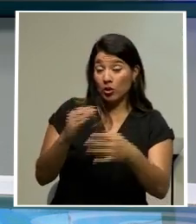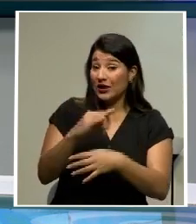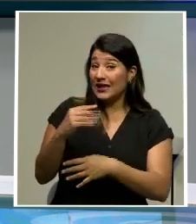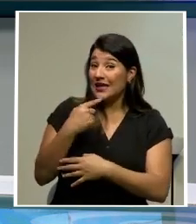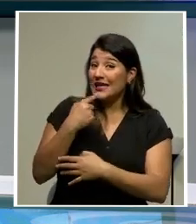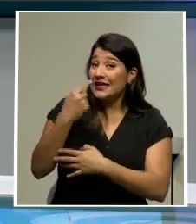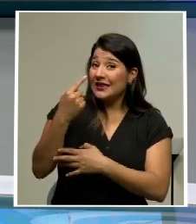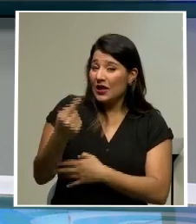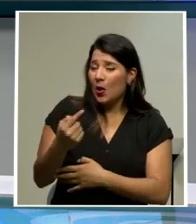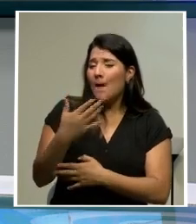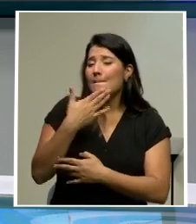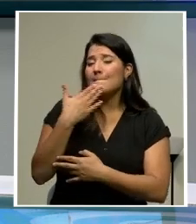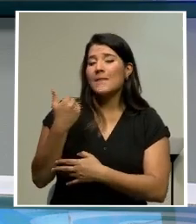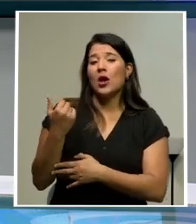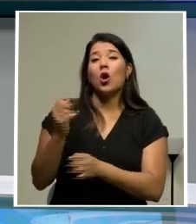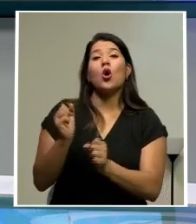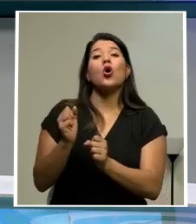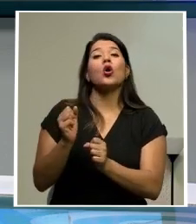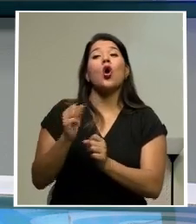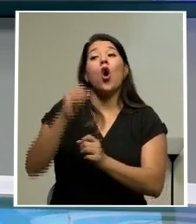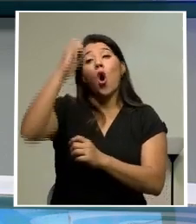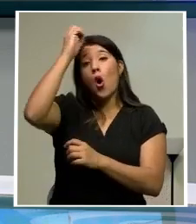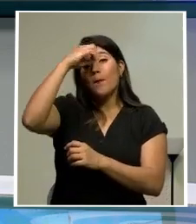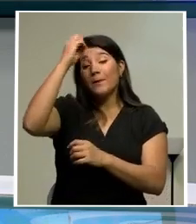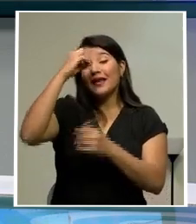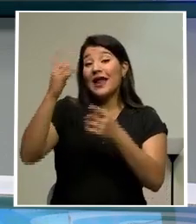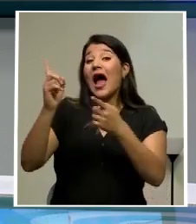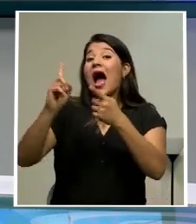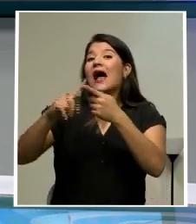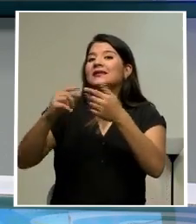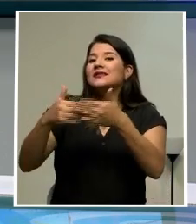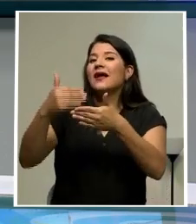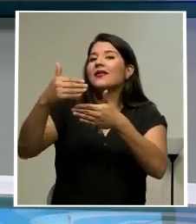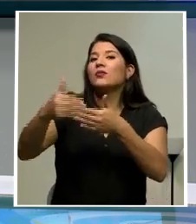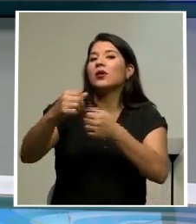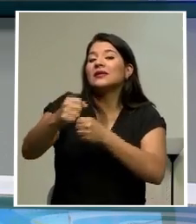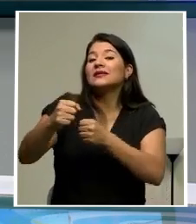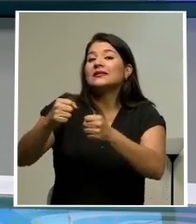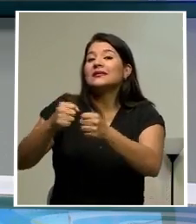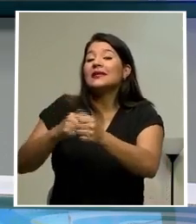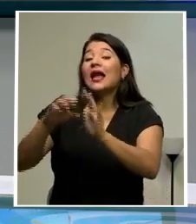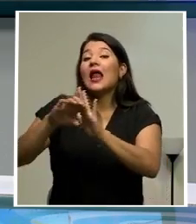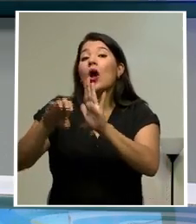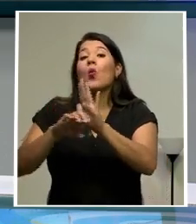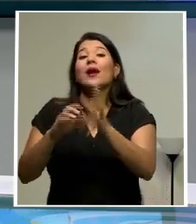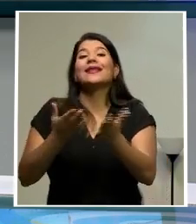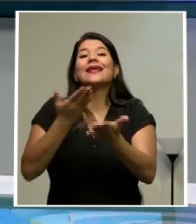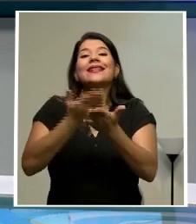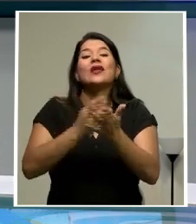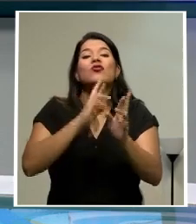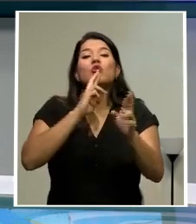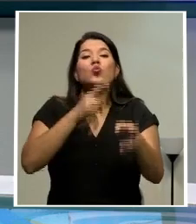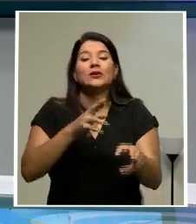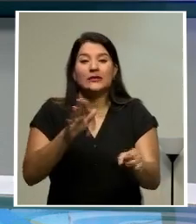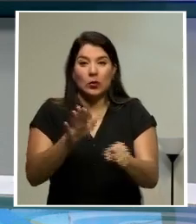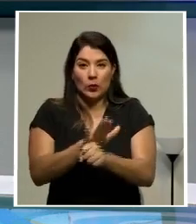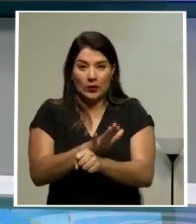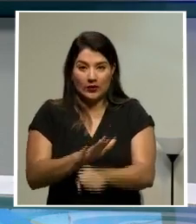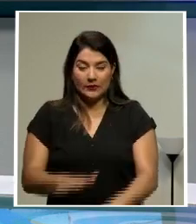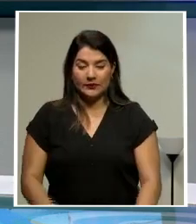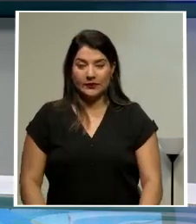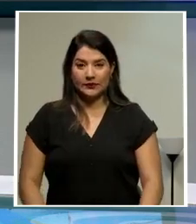que lo hará luego de que la sala constitucional emita el voto completo y no solo el por tanto.